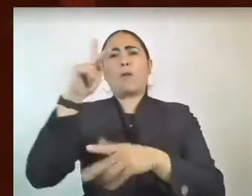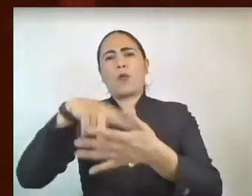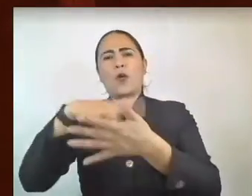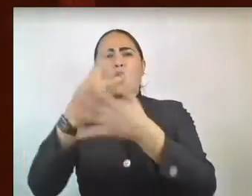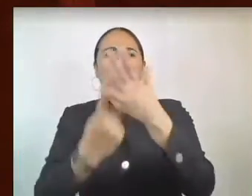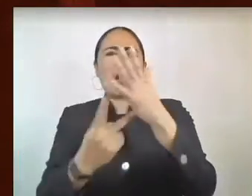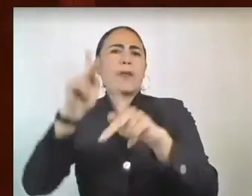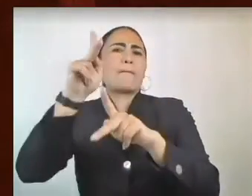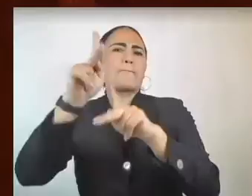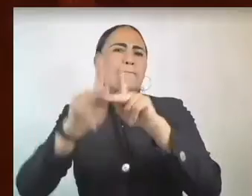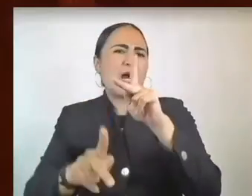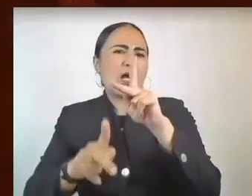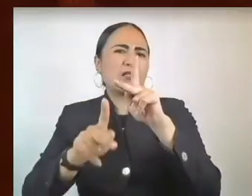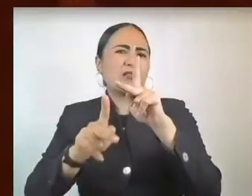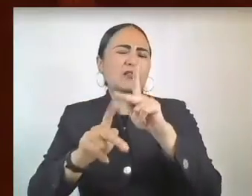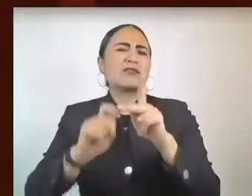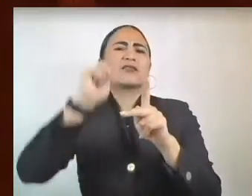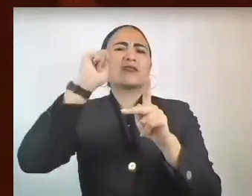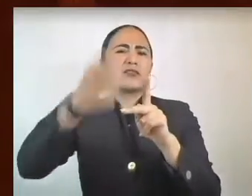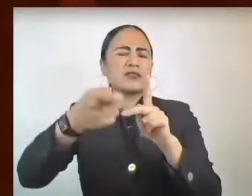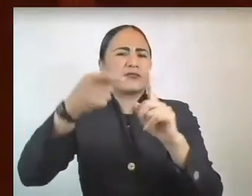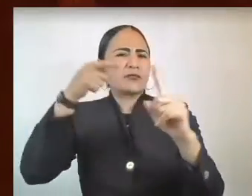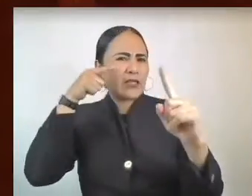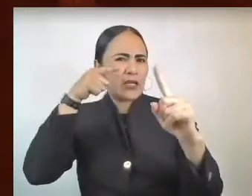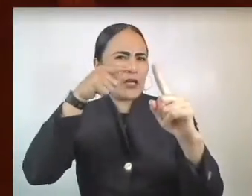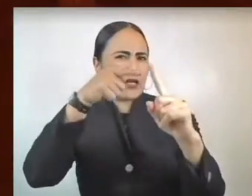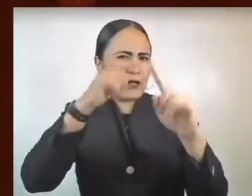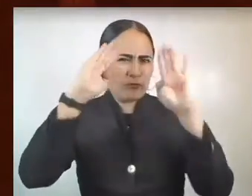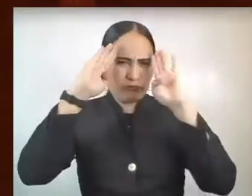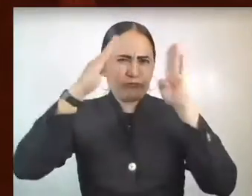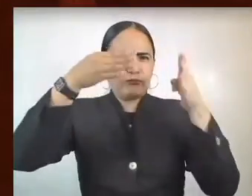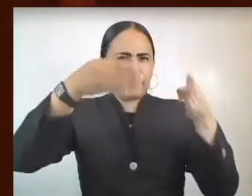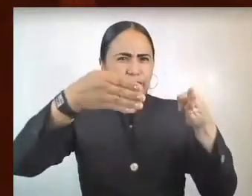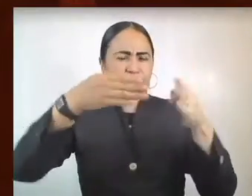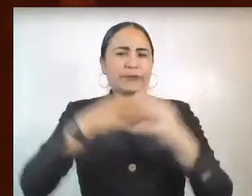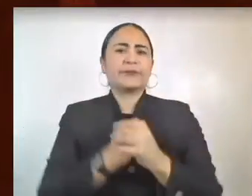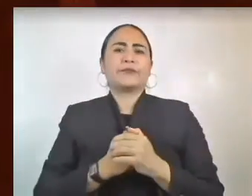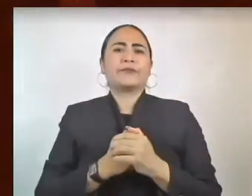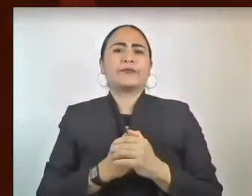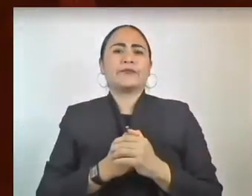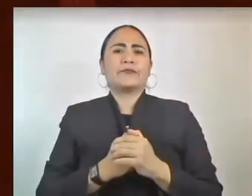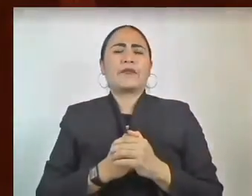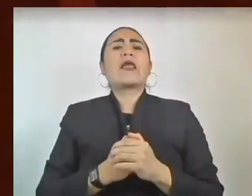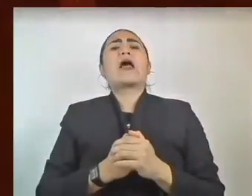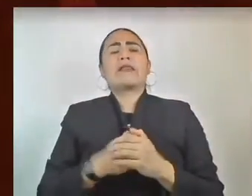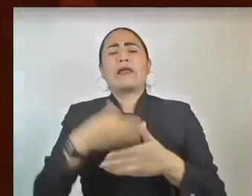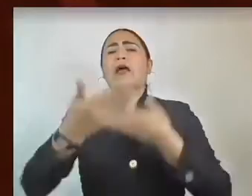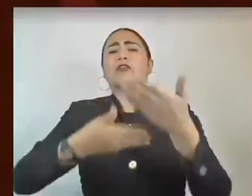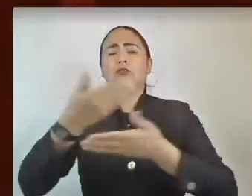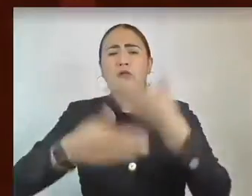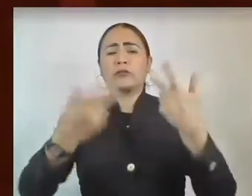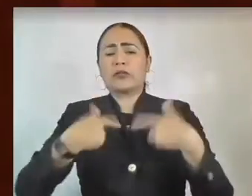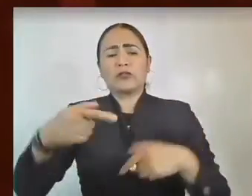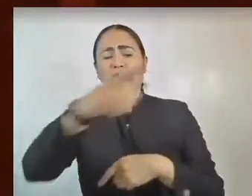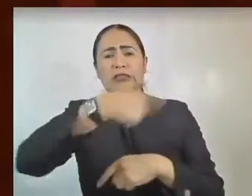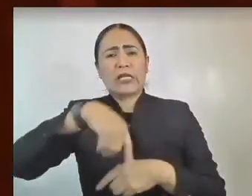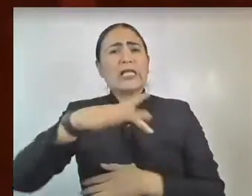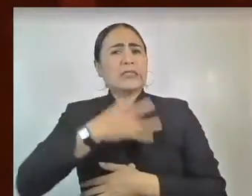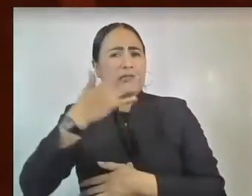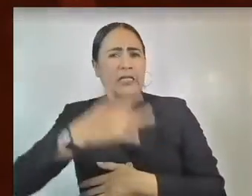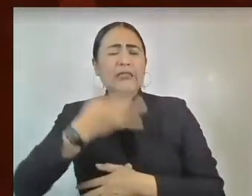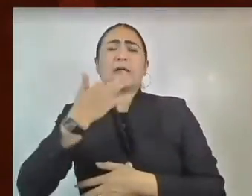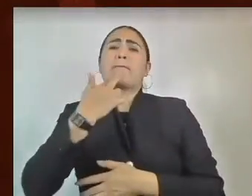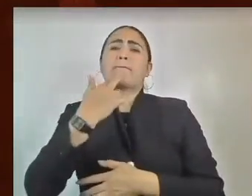cuyo paradigma es la focalización y, consecuentemente, una etapa de bienestar. Desgraciadamente,